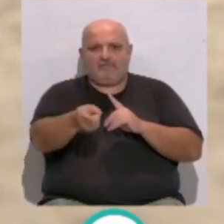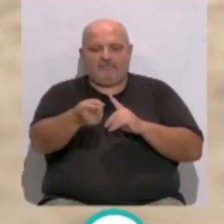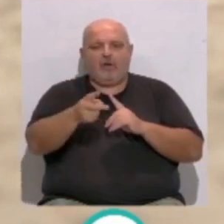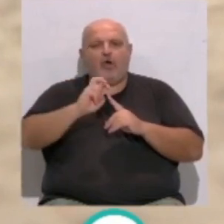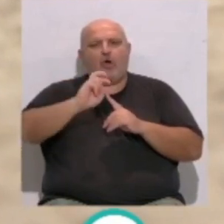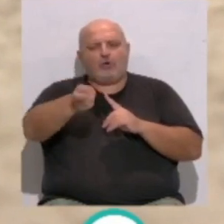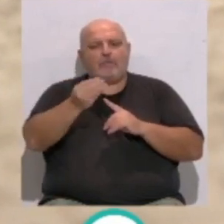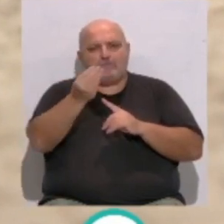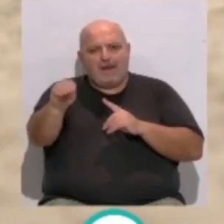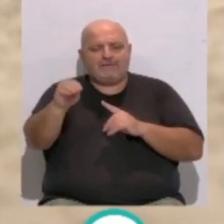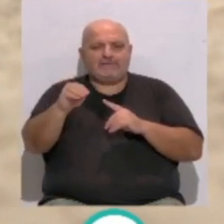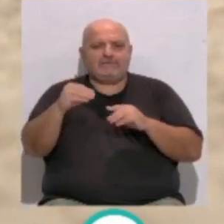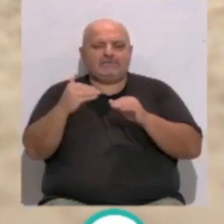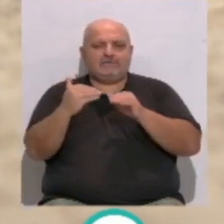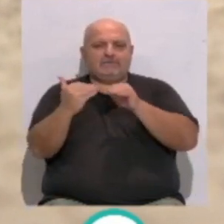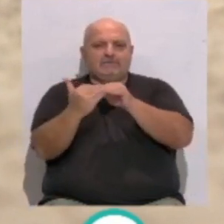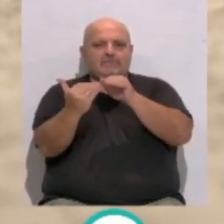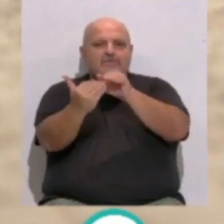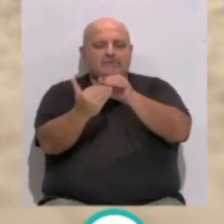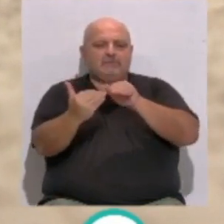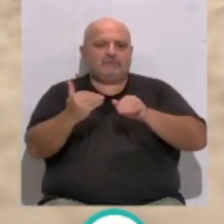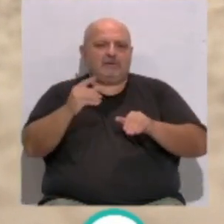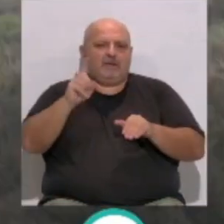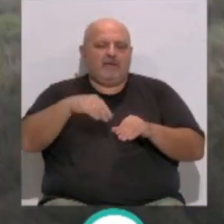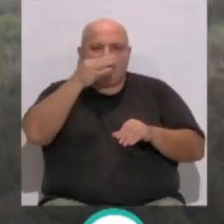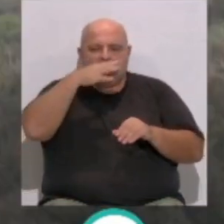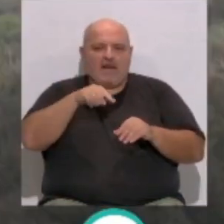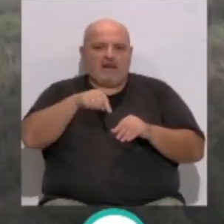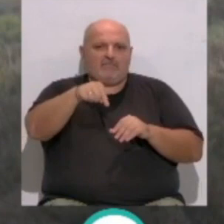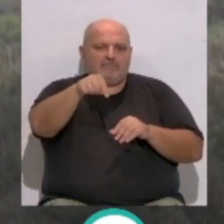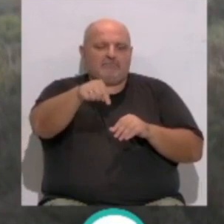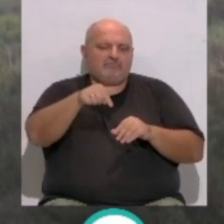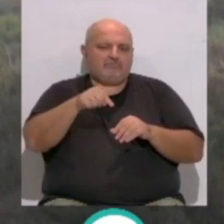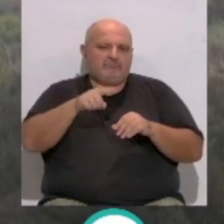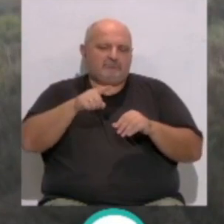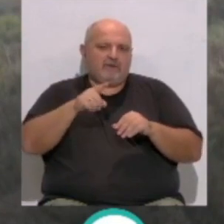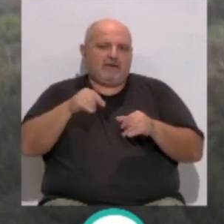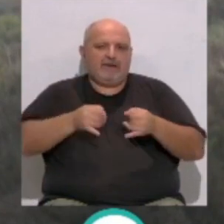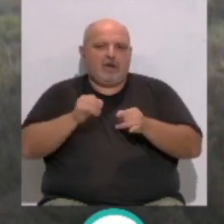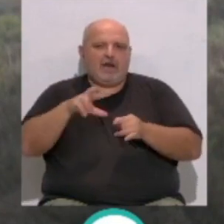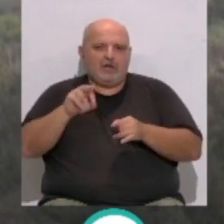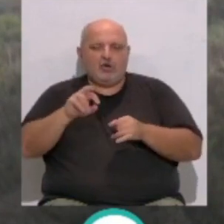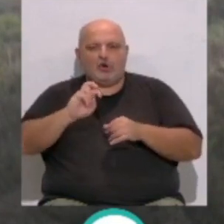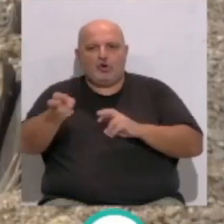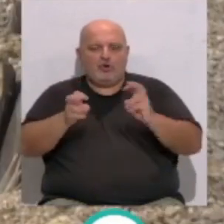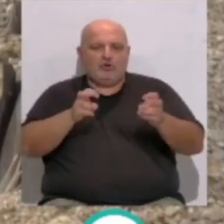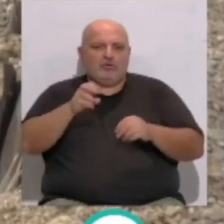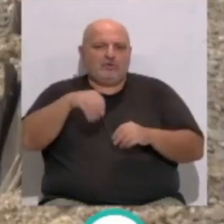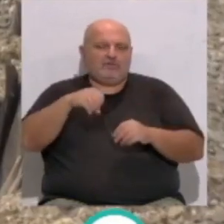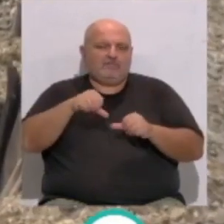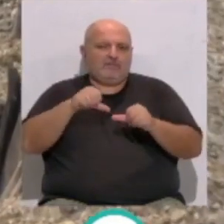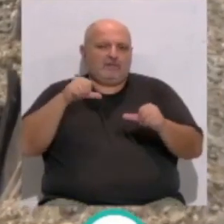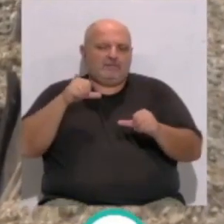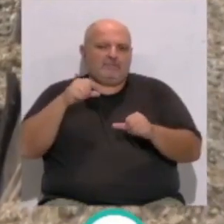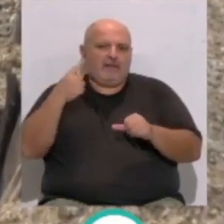pasarelas más hacia Chiclana, una sobre el río Iro y la otra pasaremos por la salina que se llama Bartibás